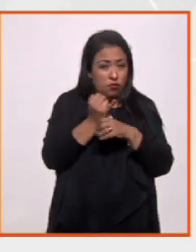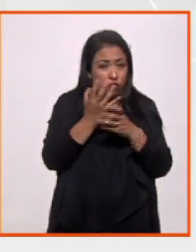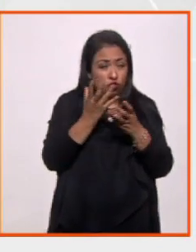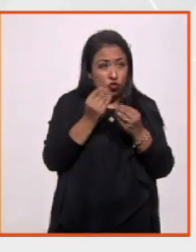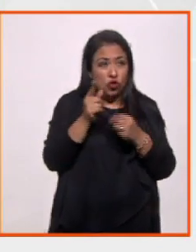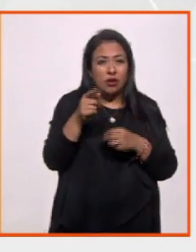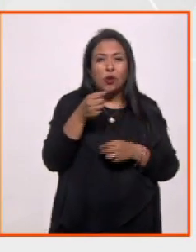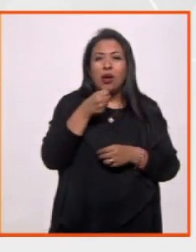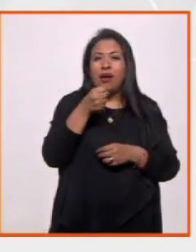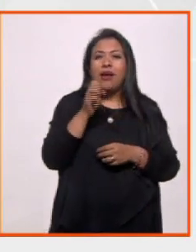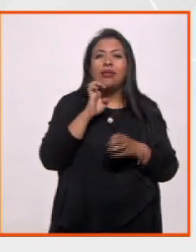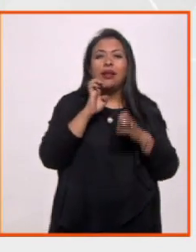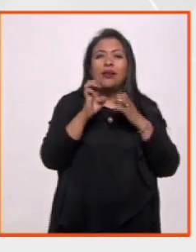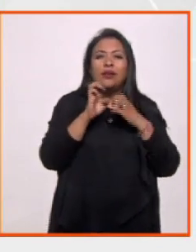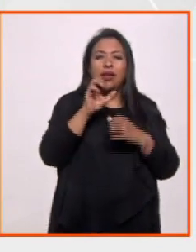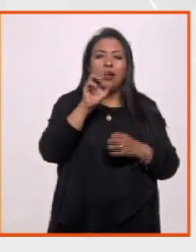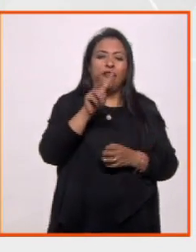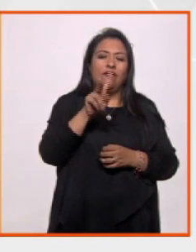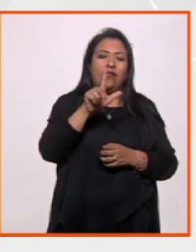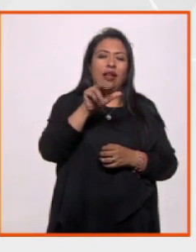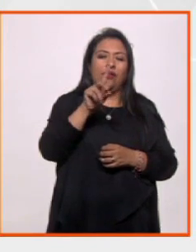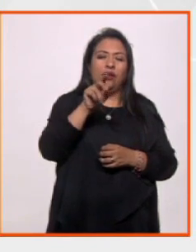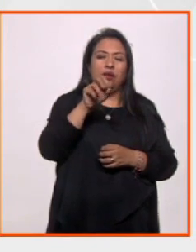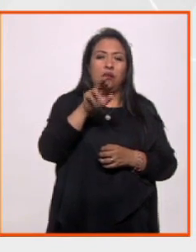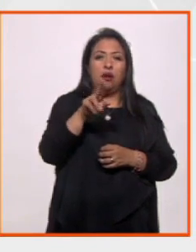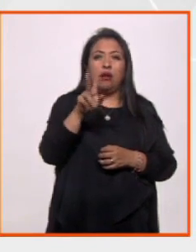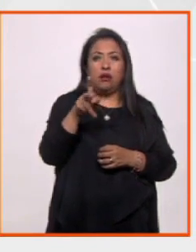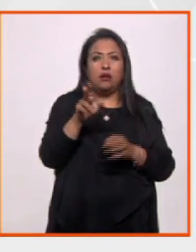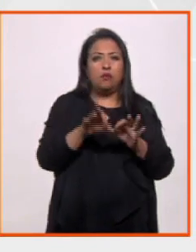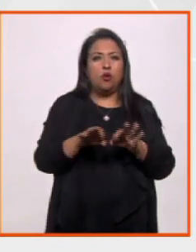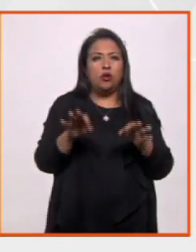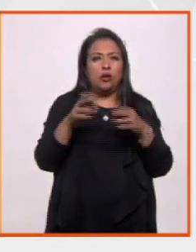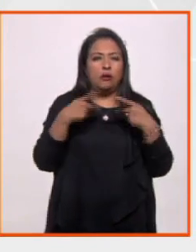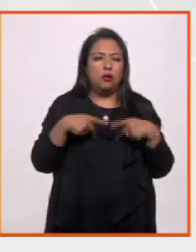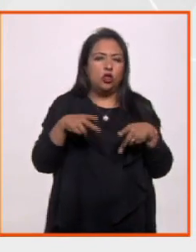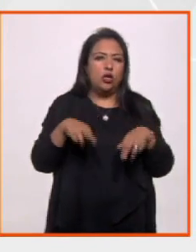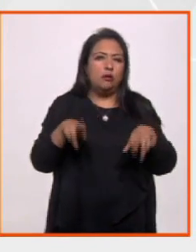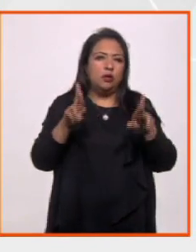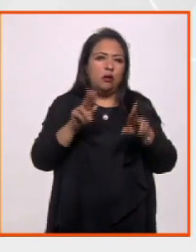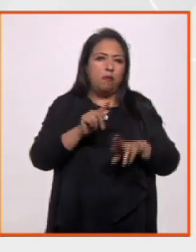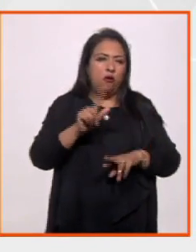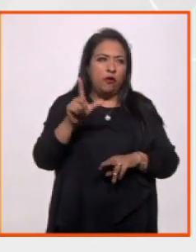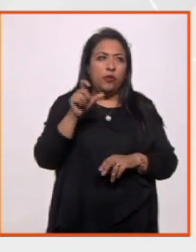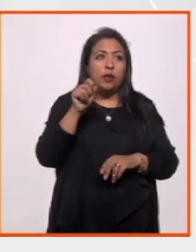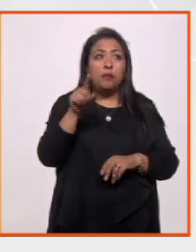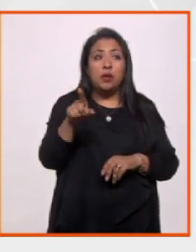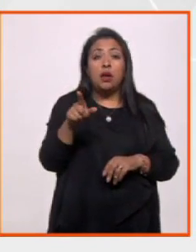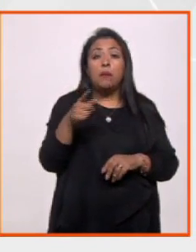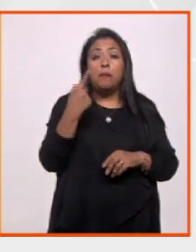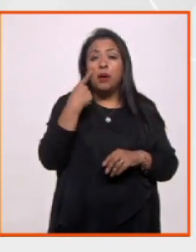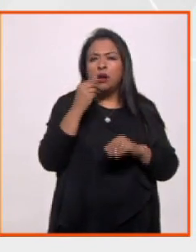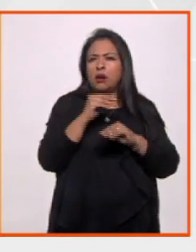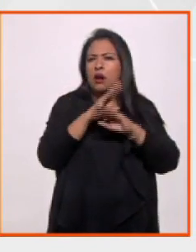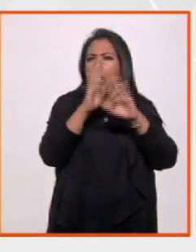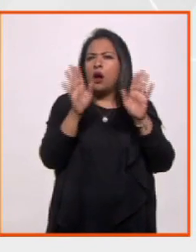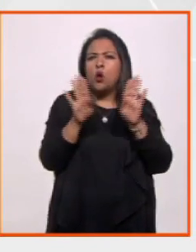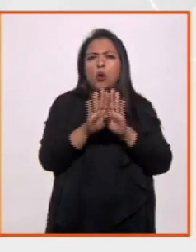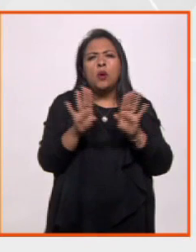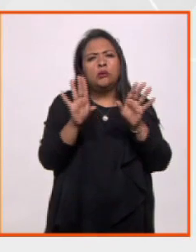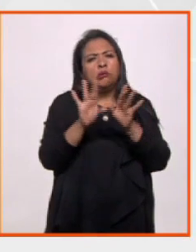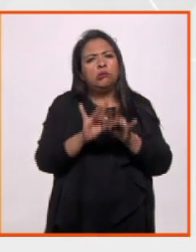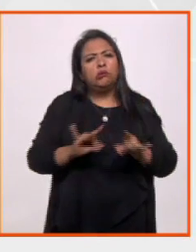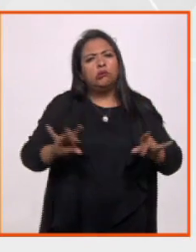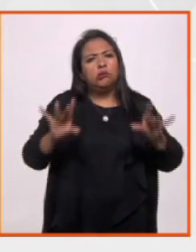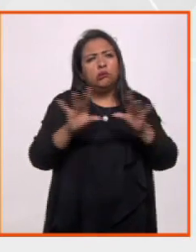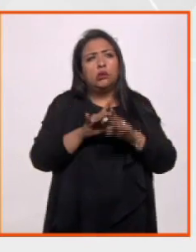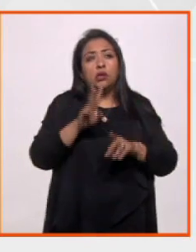entrevistaste a Vladimir Ávila, que es uno de sus destacados representantes, además de la claridad con la que explicó esto,